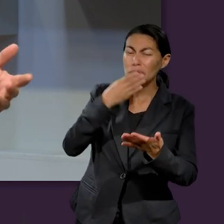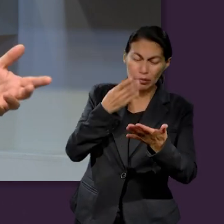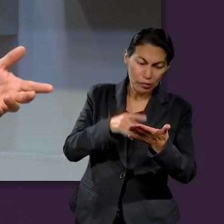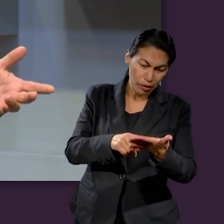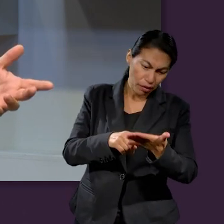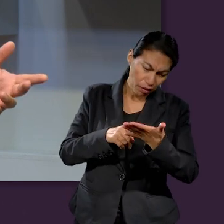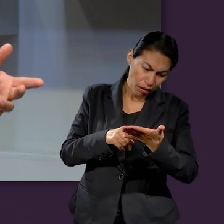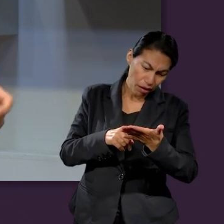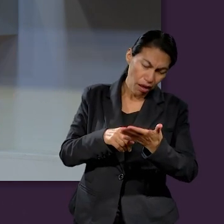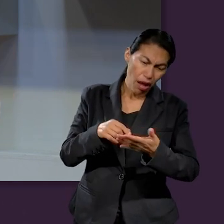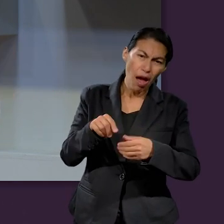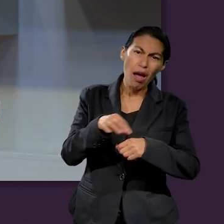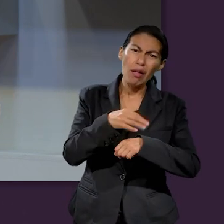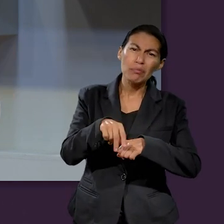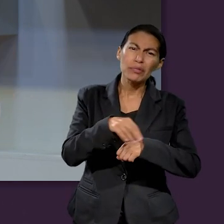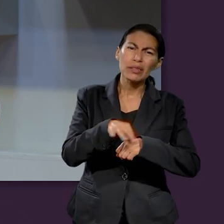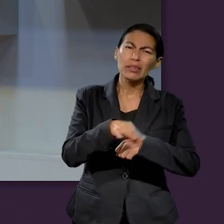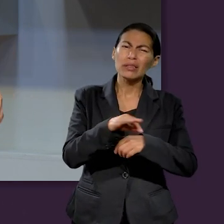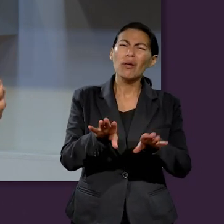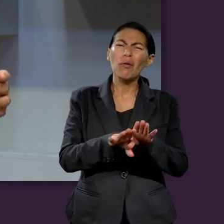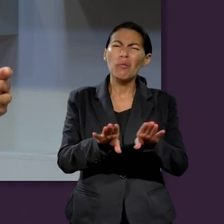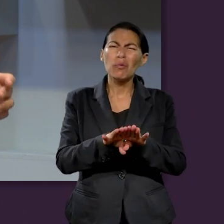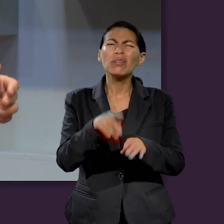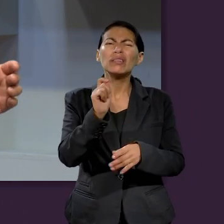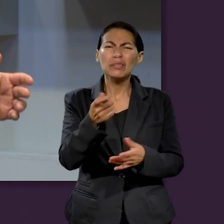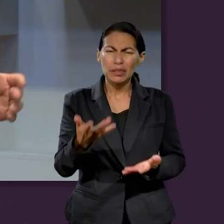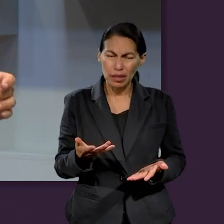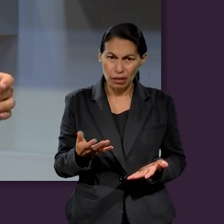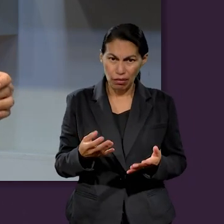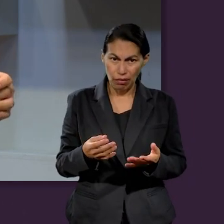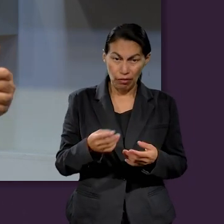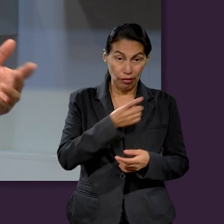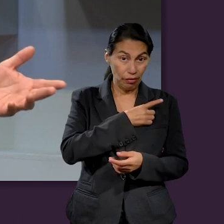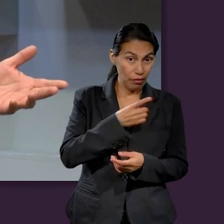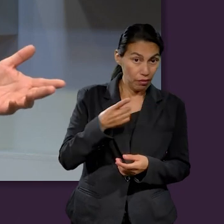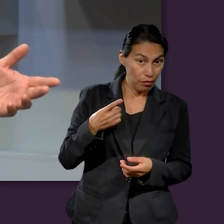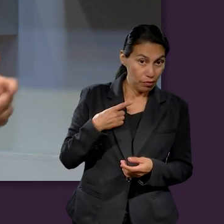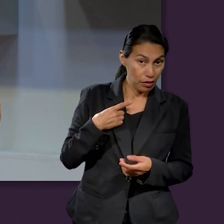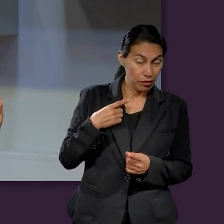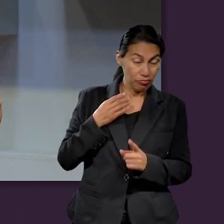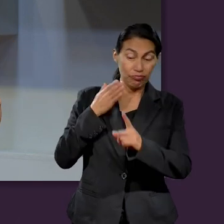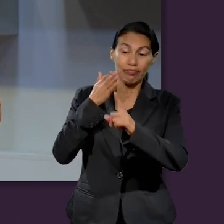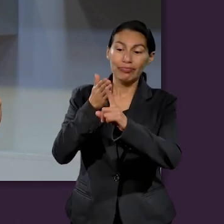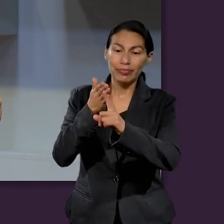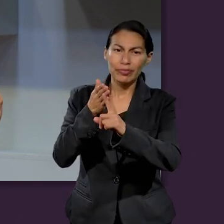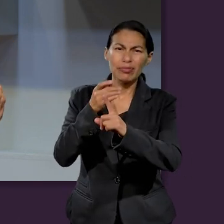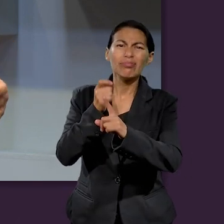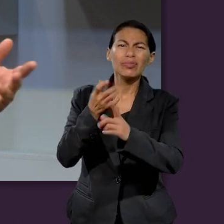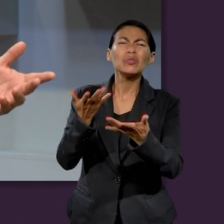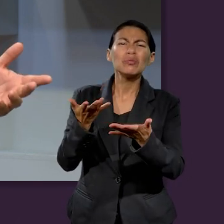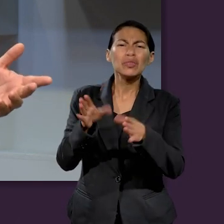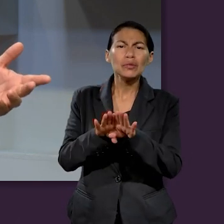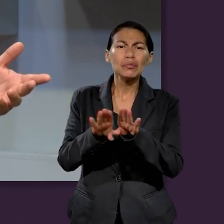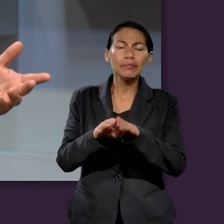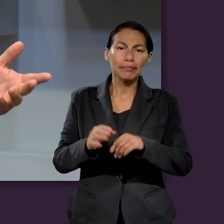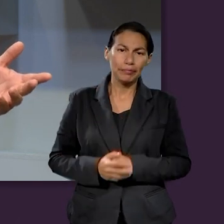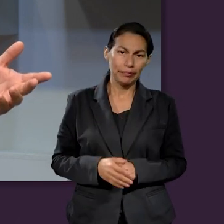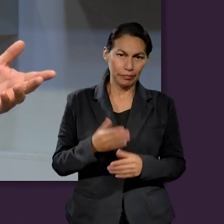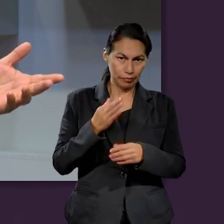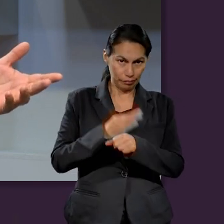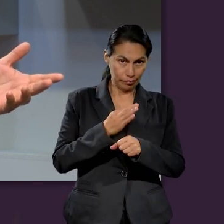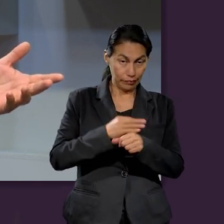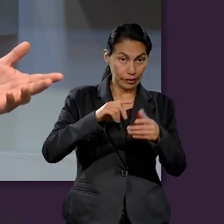que la Biblia nos enseña acerca de la administración, hoy abordando el tema específico de cómo afrontar las deudas. Para iniciar,